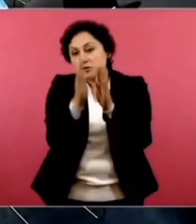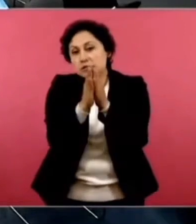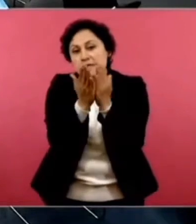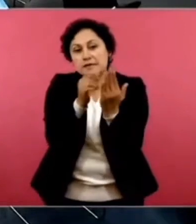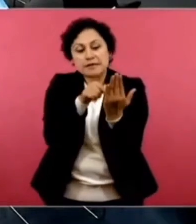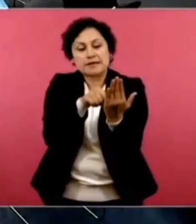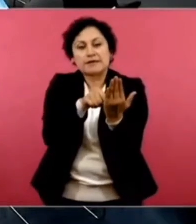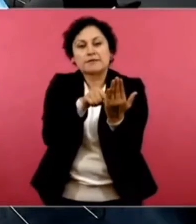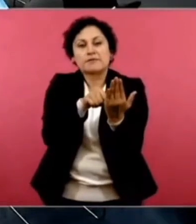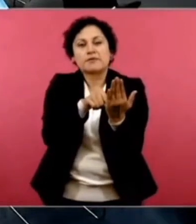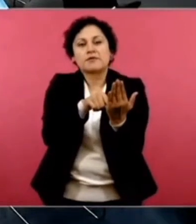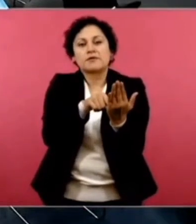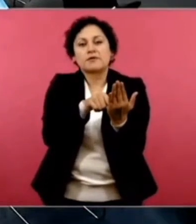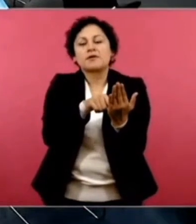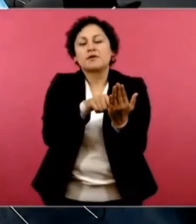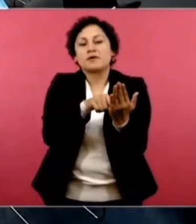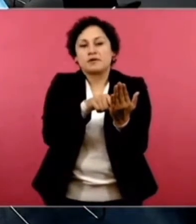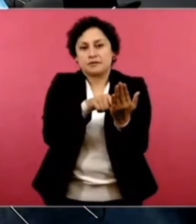de Galeano.